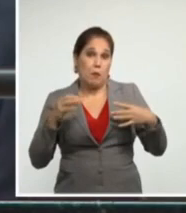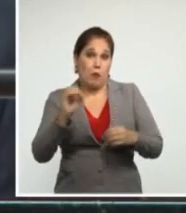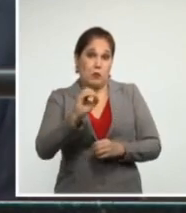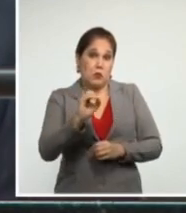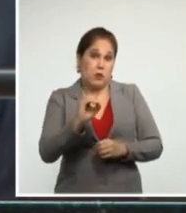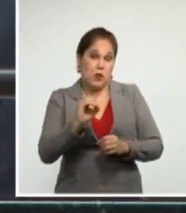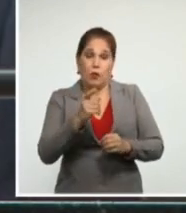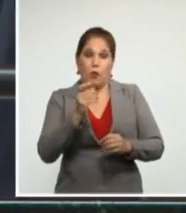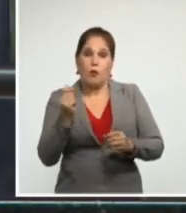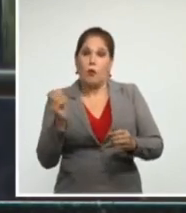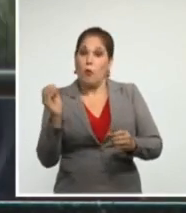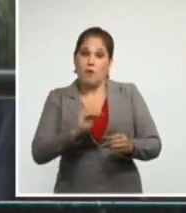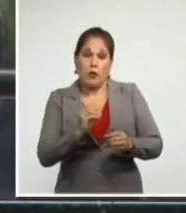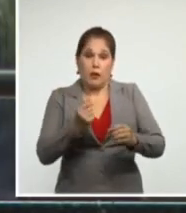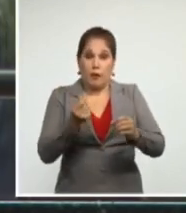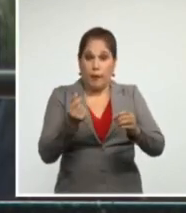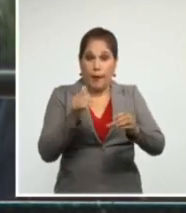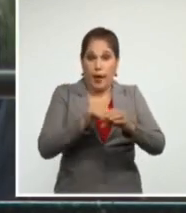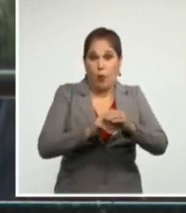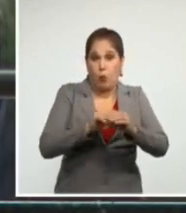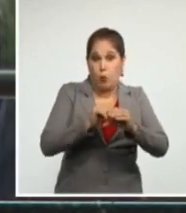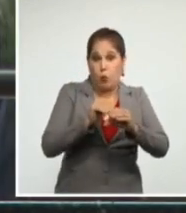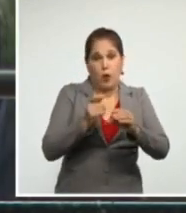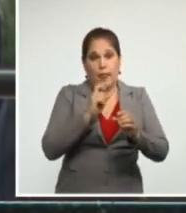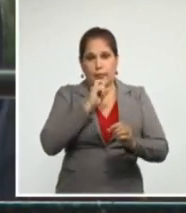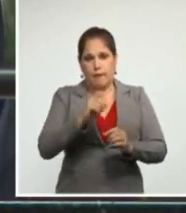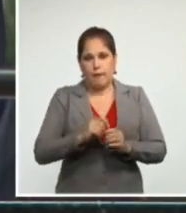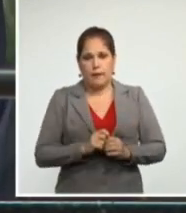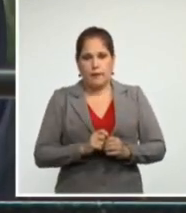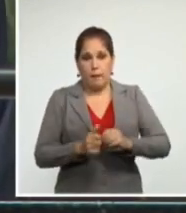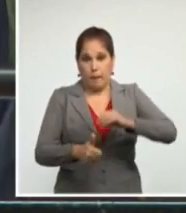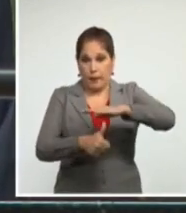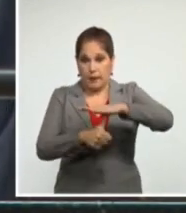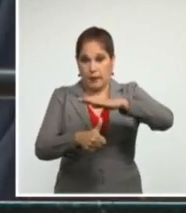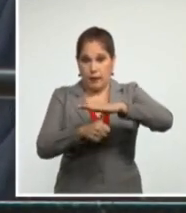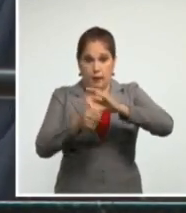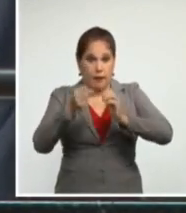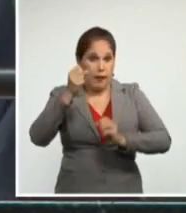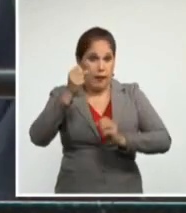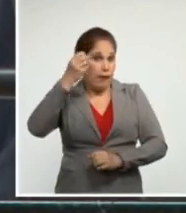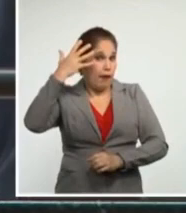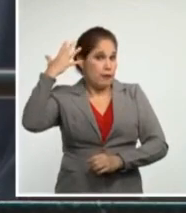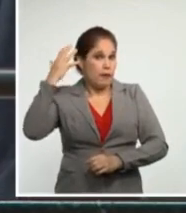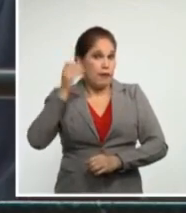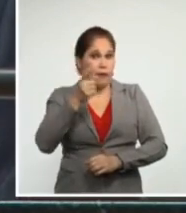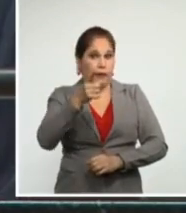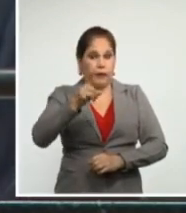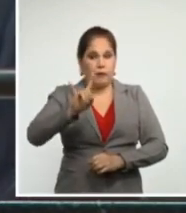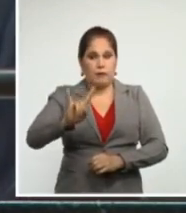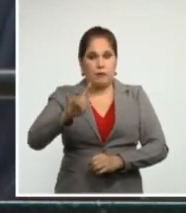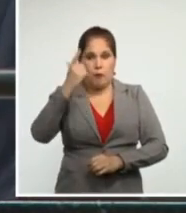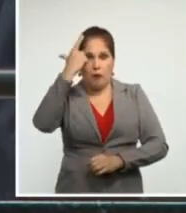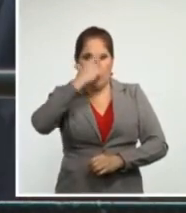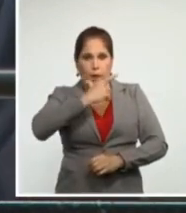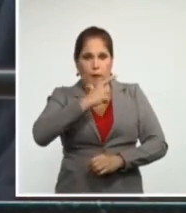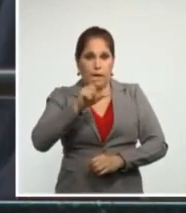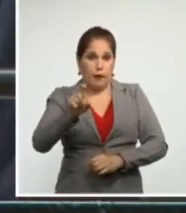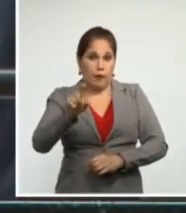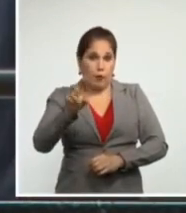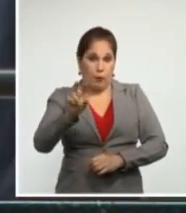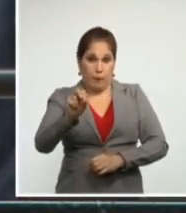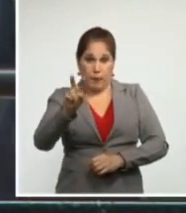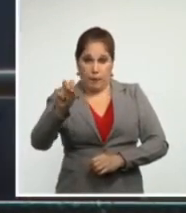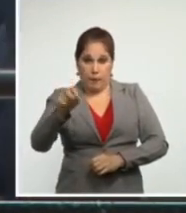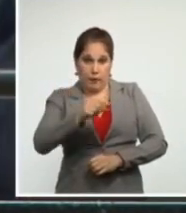Como afirmó el presidente Miguel Díaz Canel el 19 de abril último cito